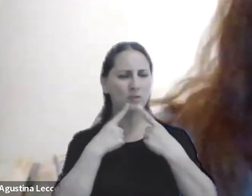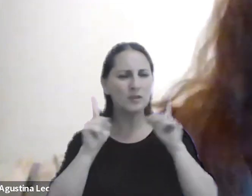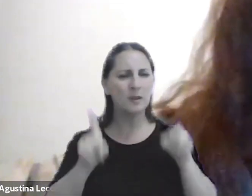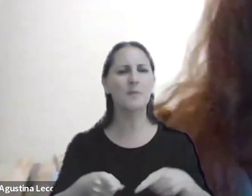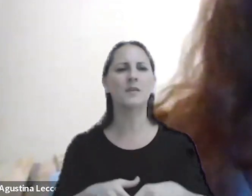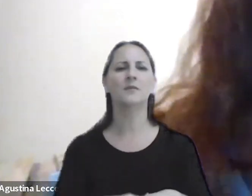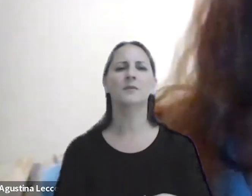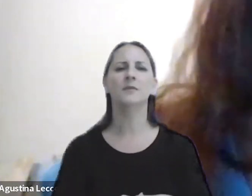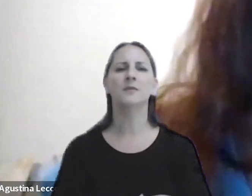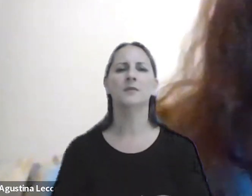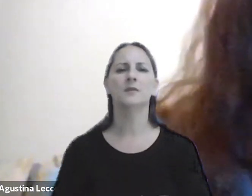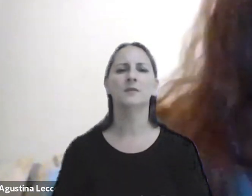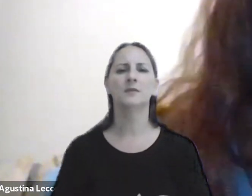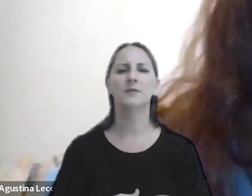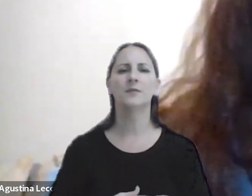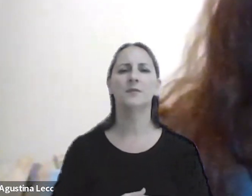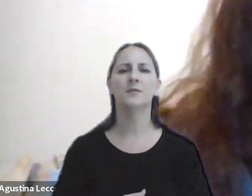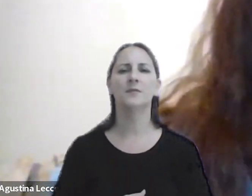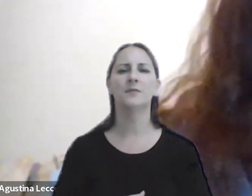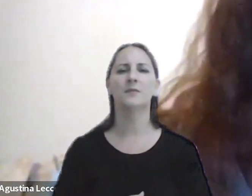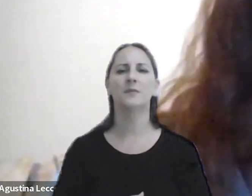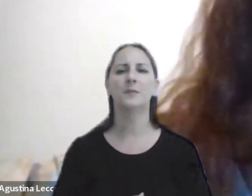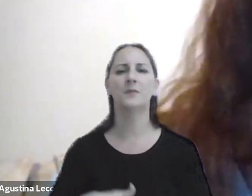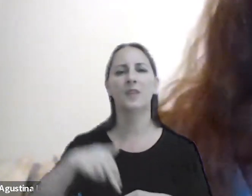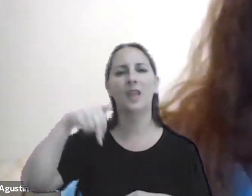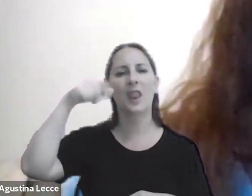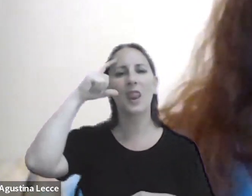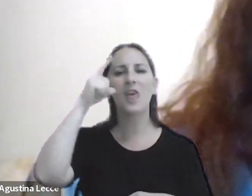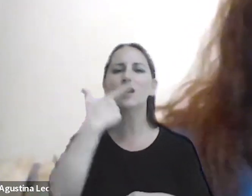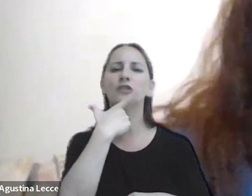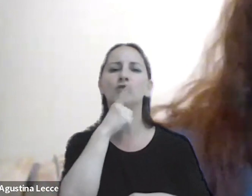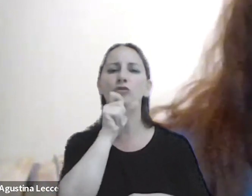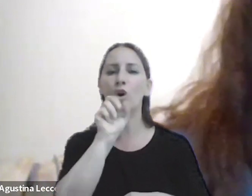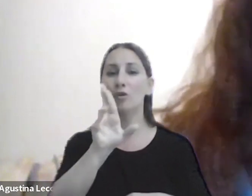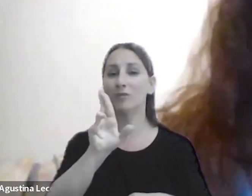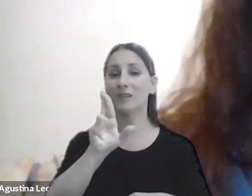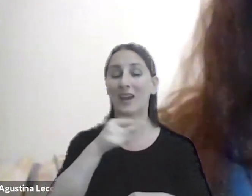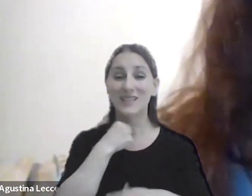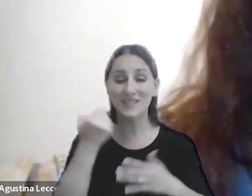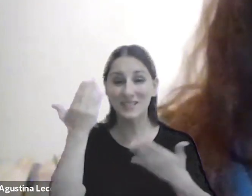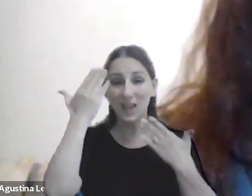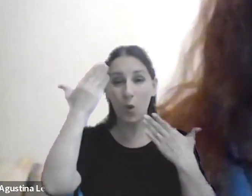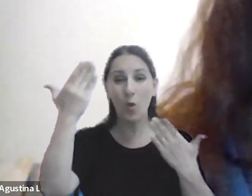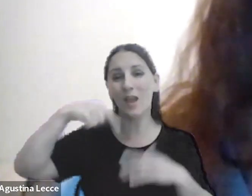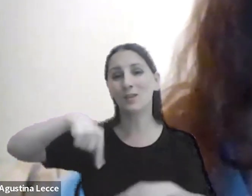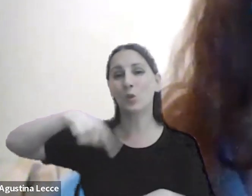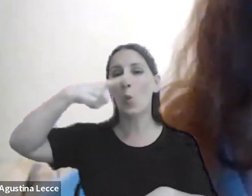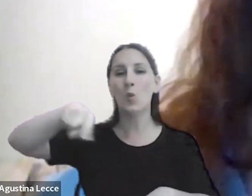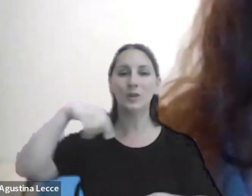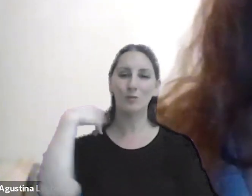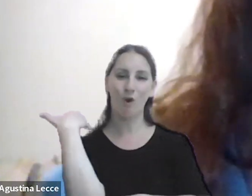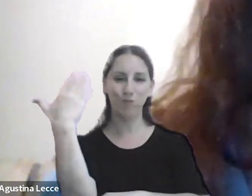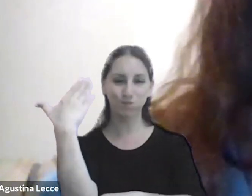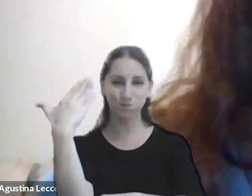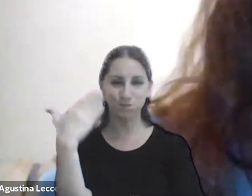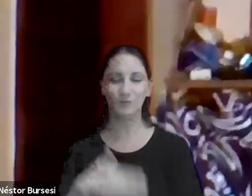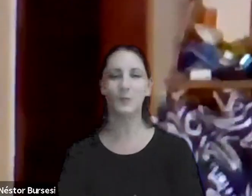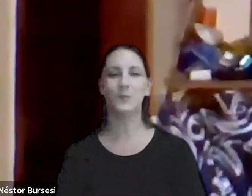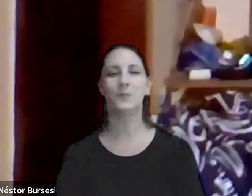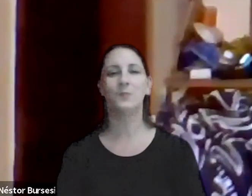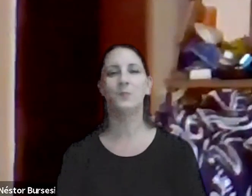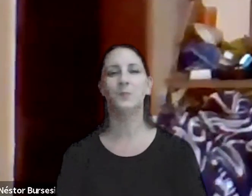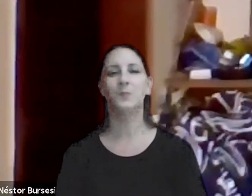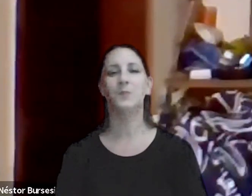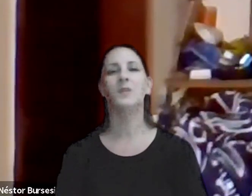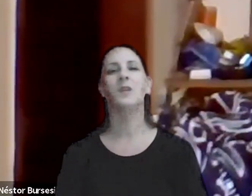sé también Néstor si vos querés saludar antes de que terminemos justo que este es el último el último encuentro bueno como